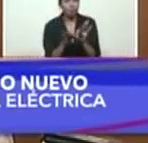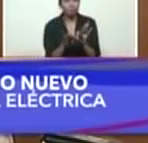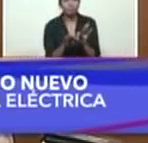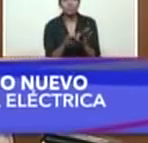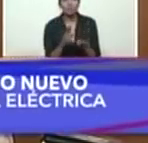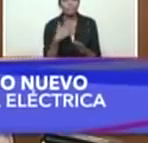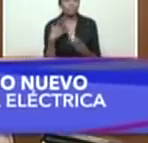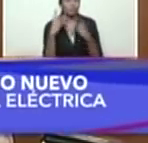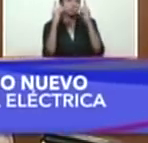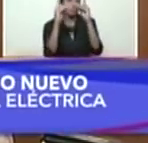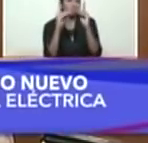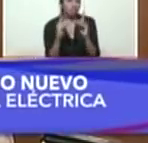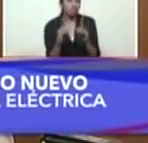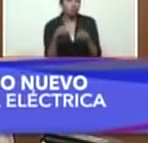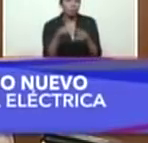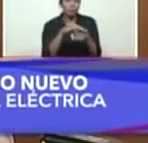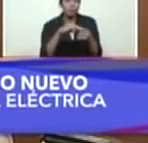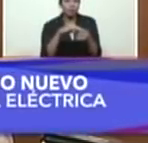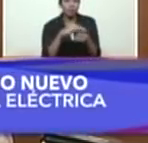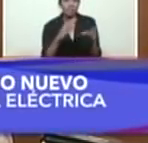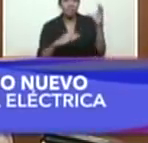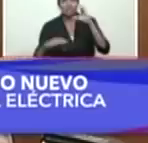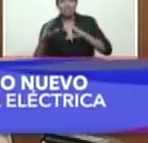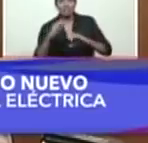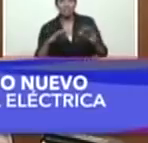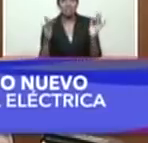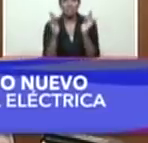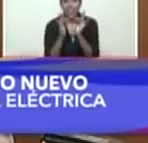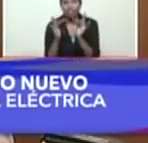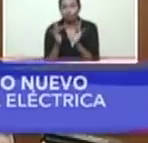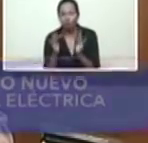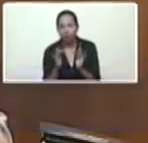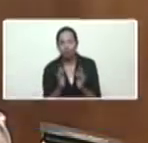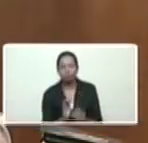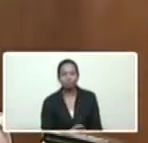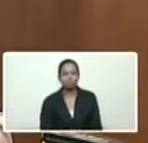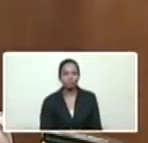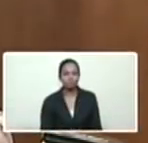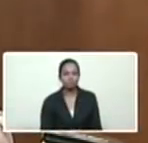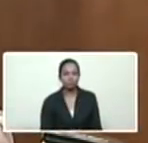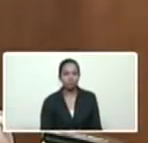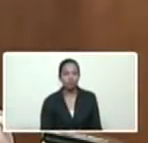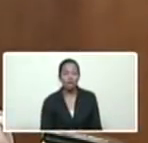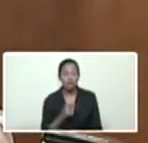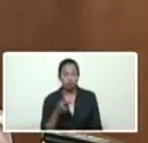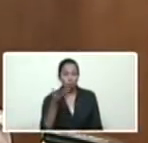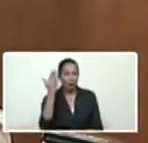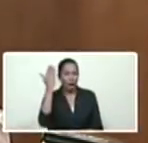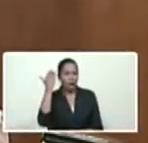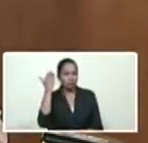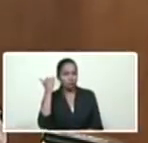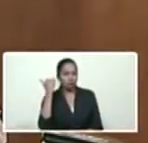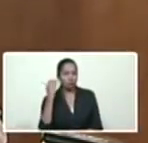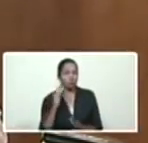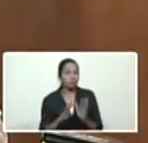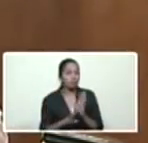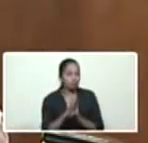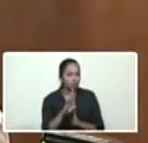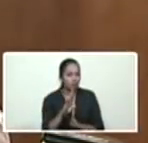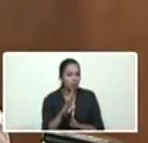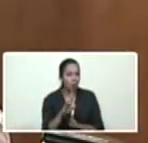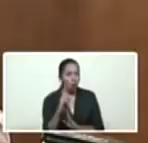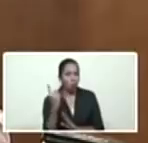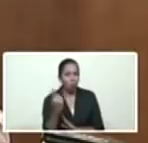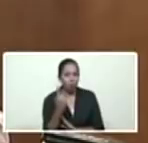el Ministerio de Ciencia y Tecnología que venía funcionando en una sola